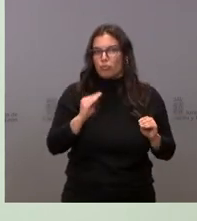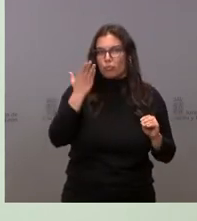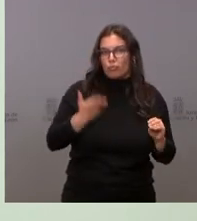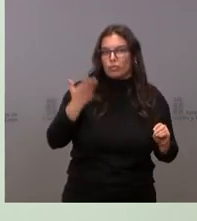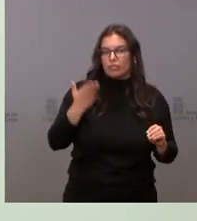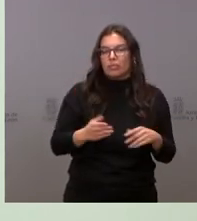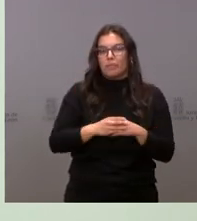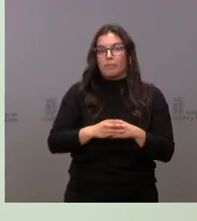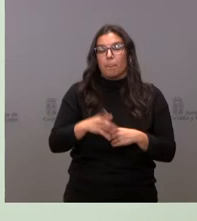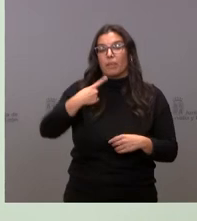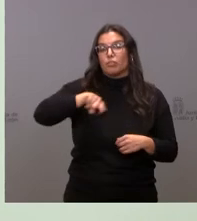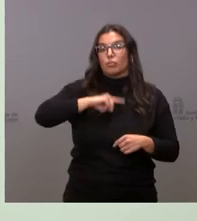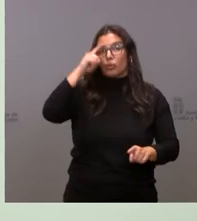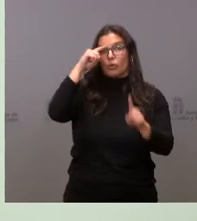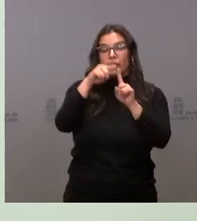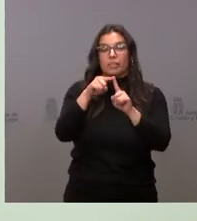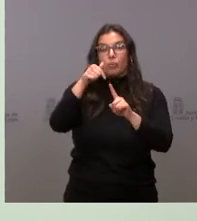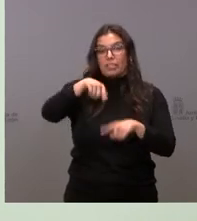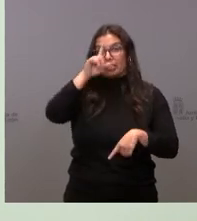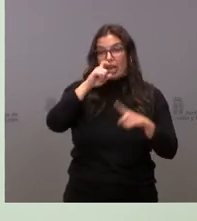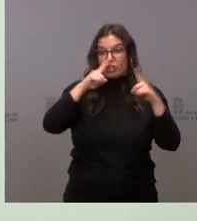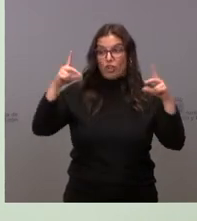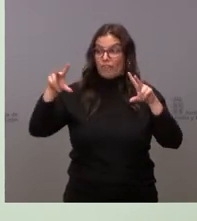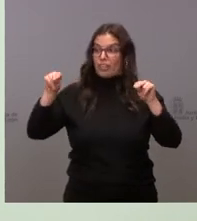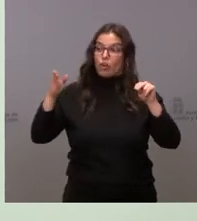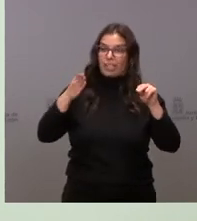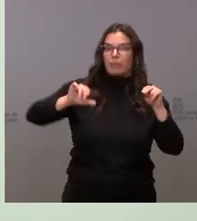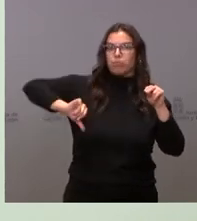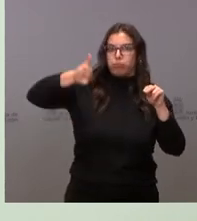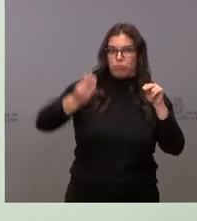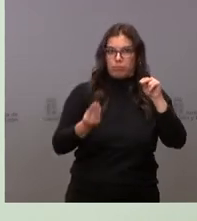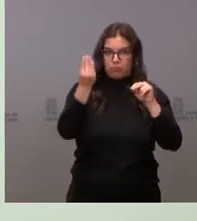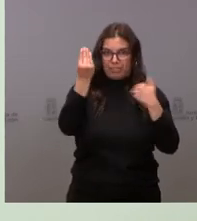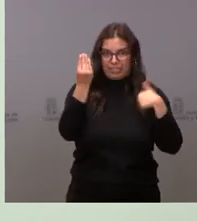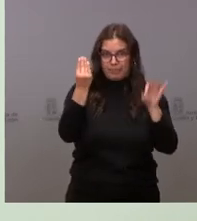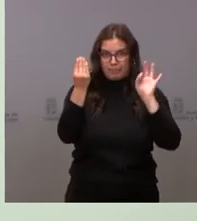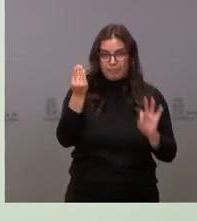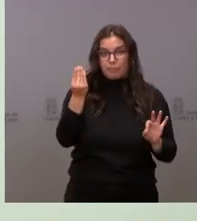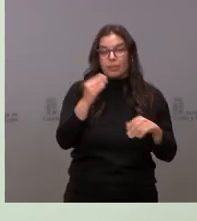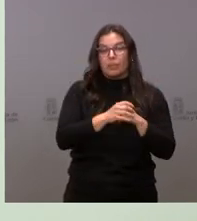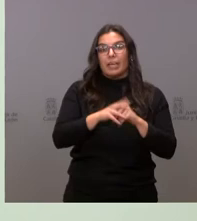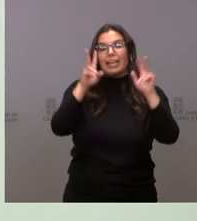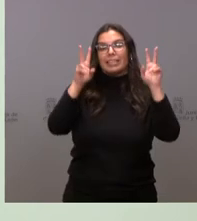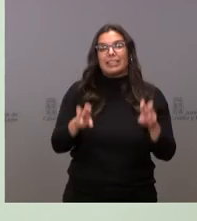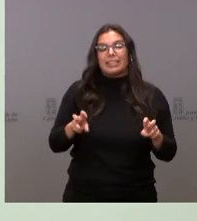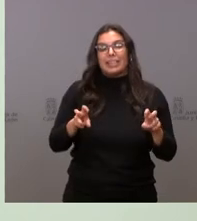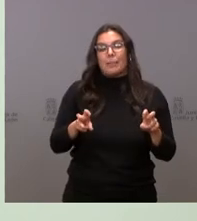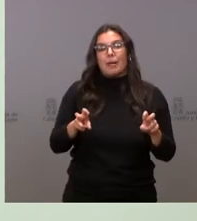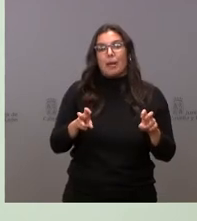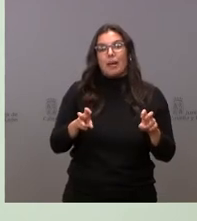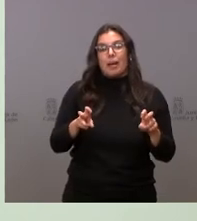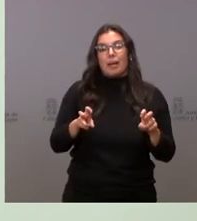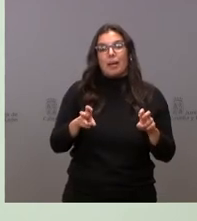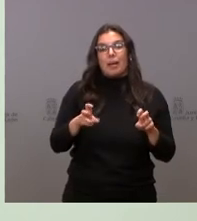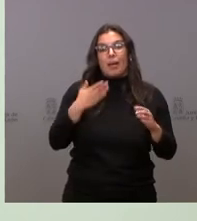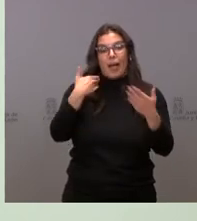nuestro objetivo es que se apruebe este año respecto del trabajo con por Ávila